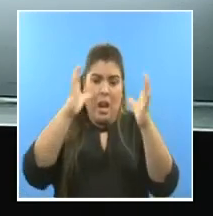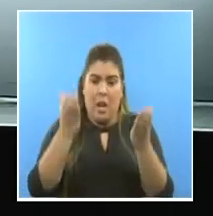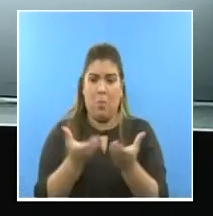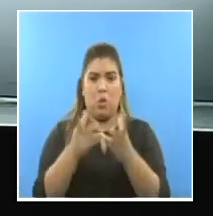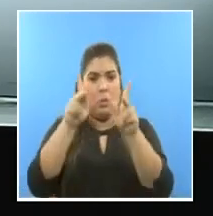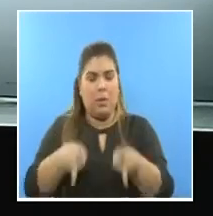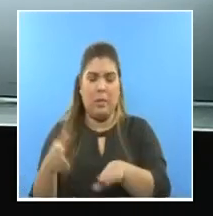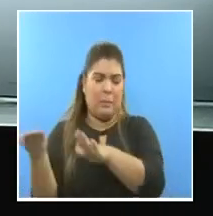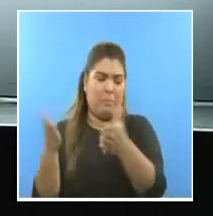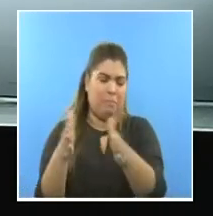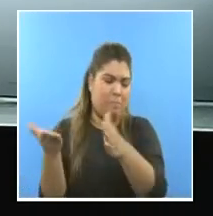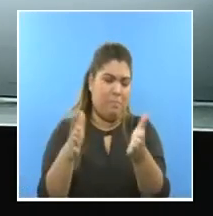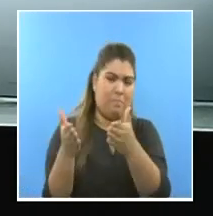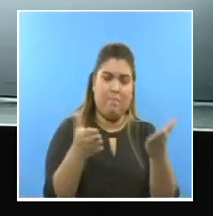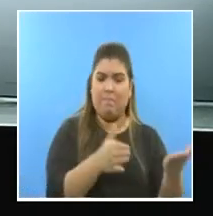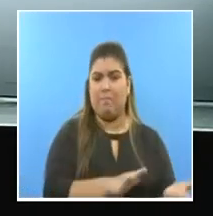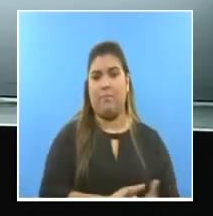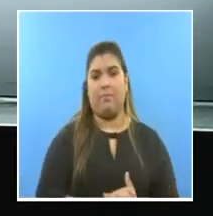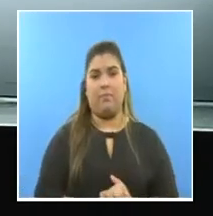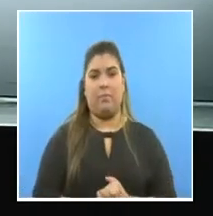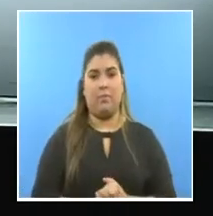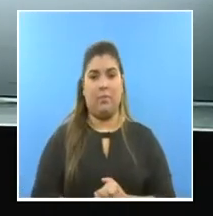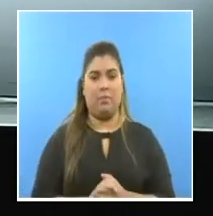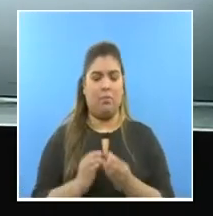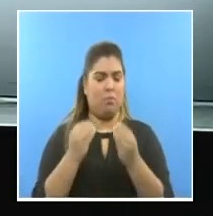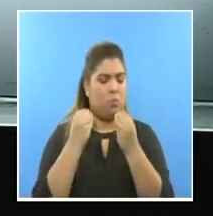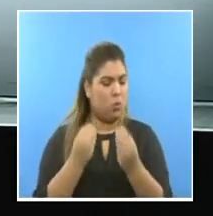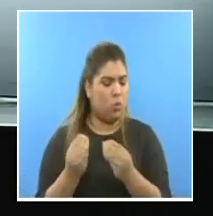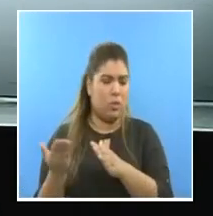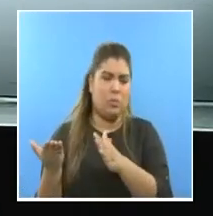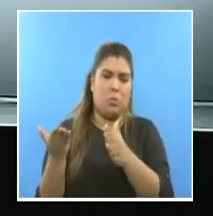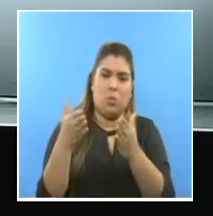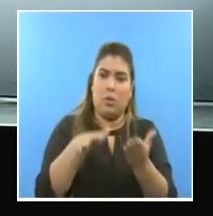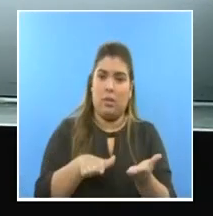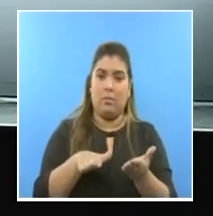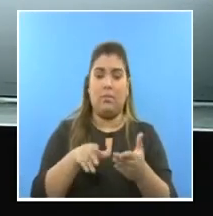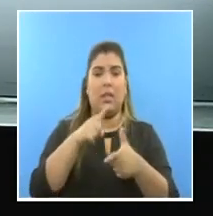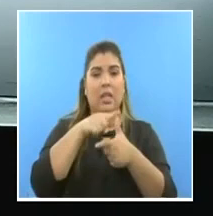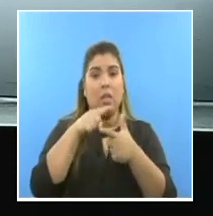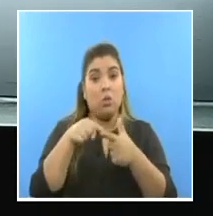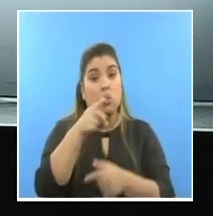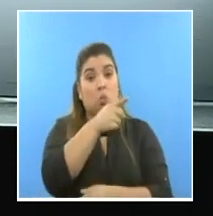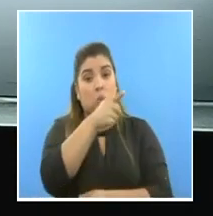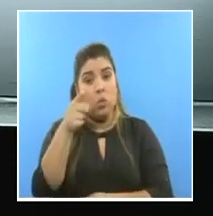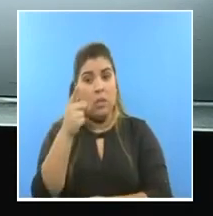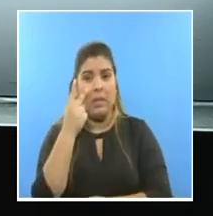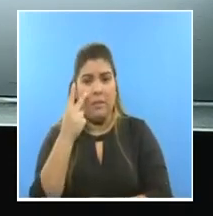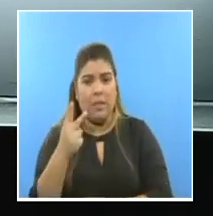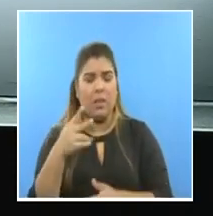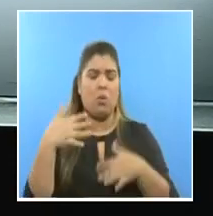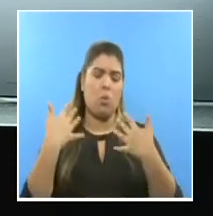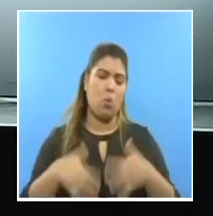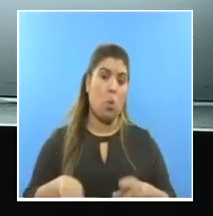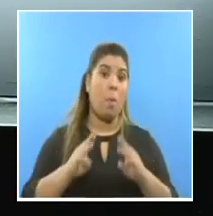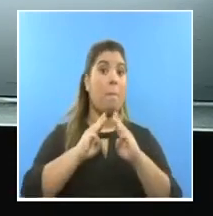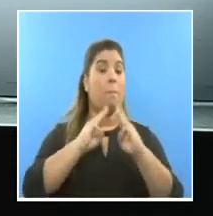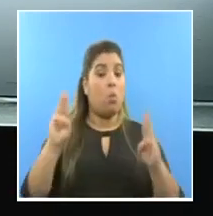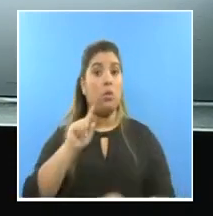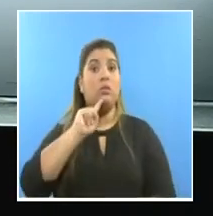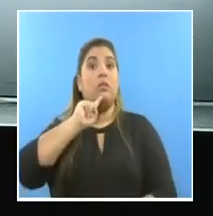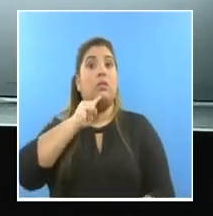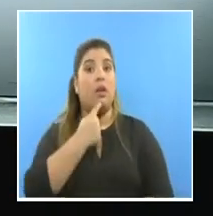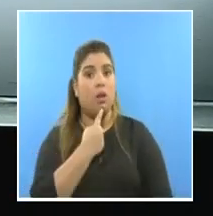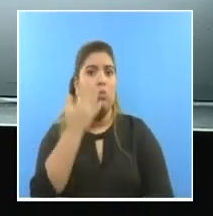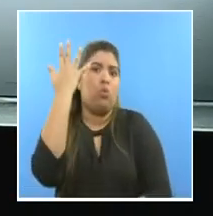es, desgraciadamente, defunciones. Tenemos que tomar esto muy en serio y las cifras nos las están